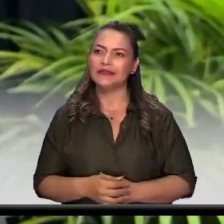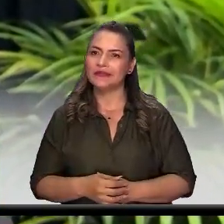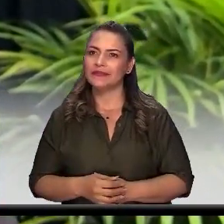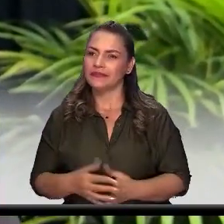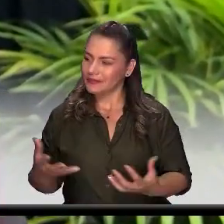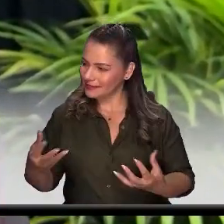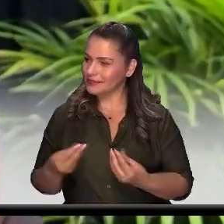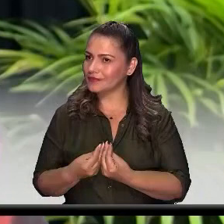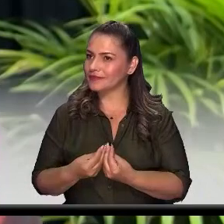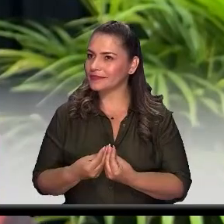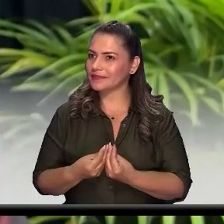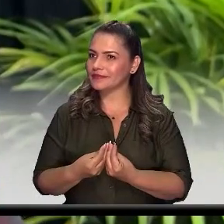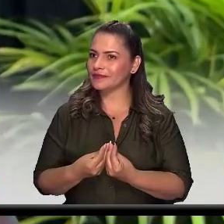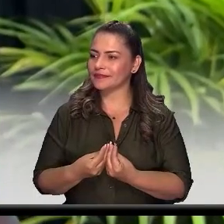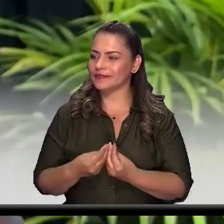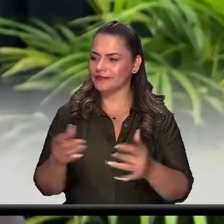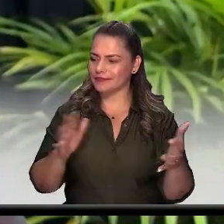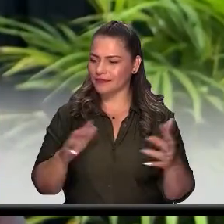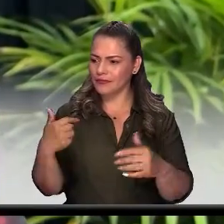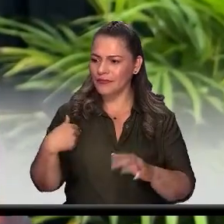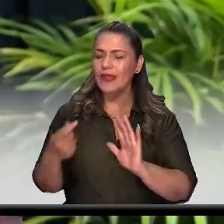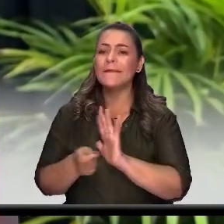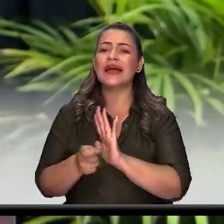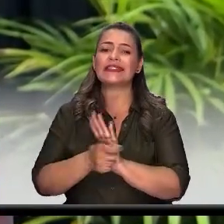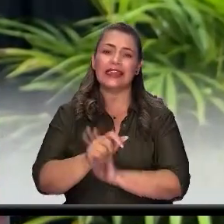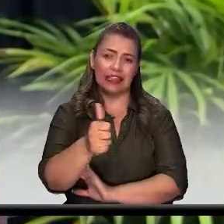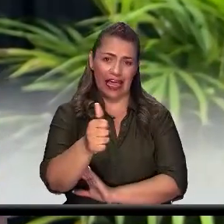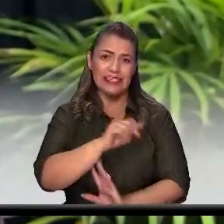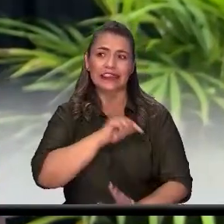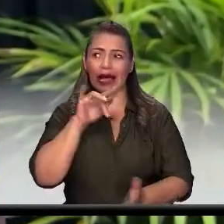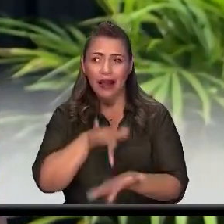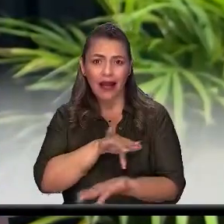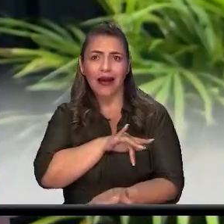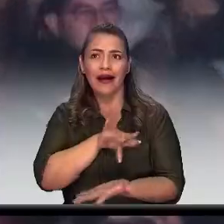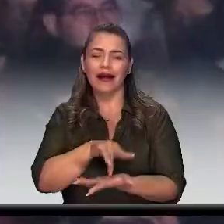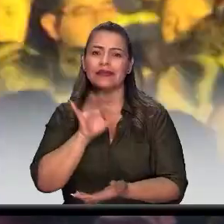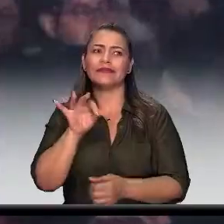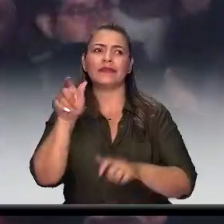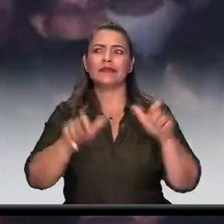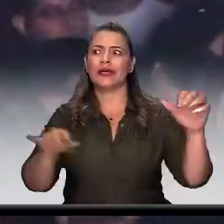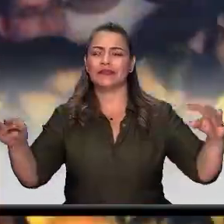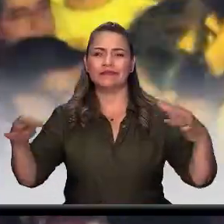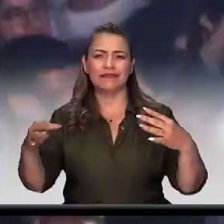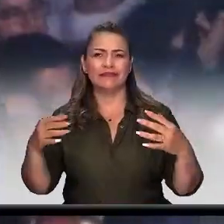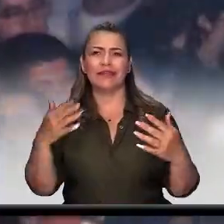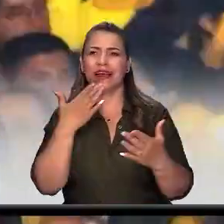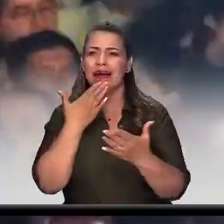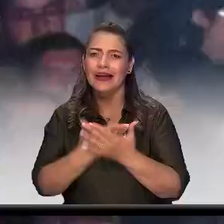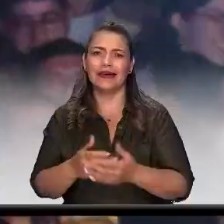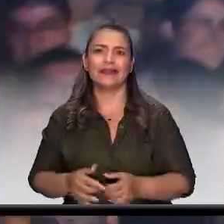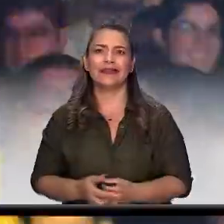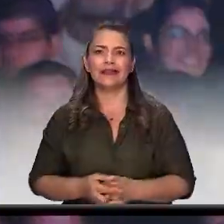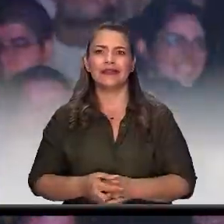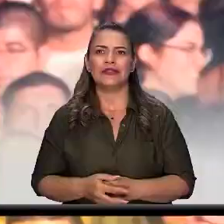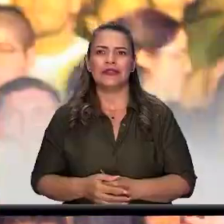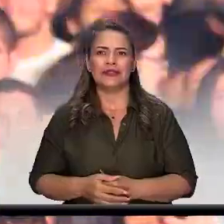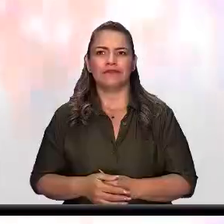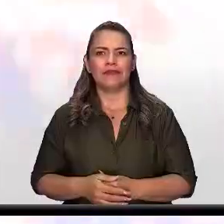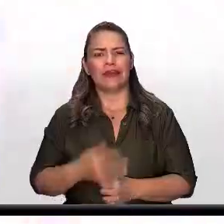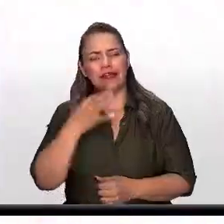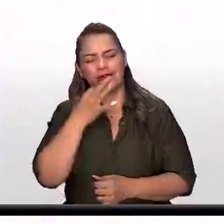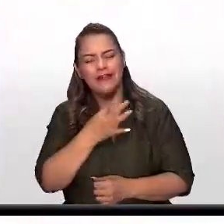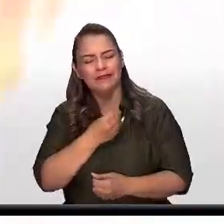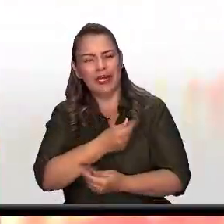Itagüí. Yo llevo como 10 veces presentándome acá hermano y siempre es el cariño tan grande para este público que es una bendición que nosotros hacemos para ustedes.